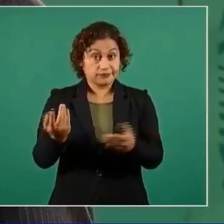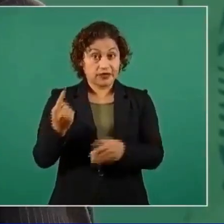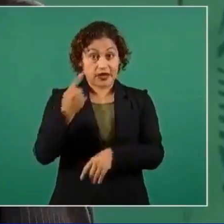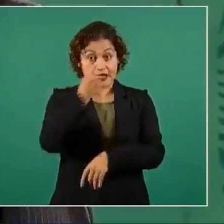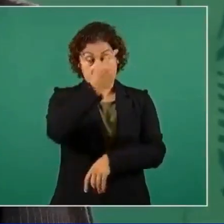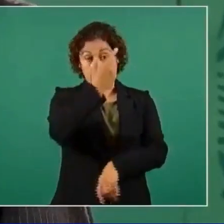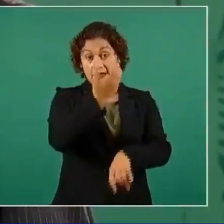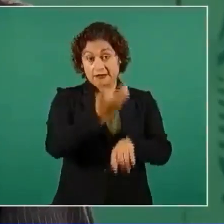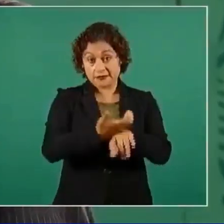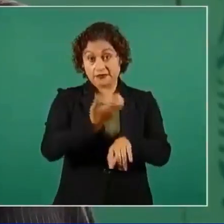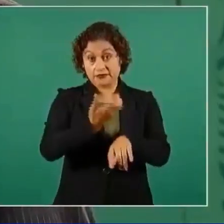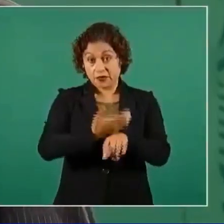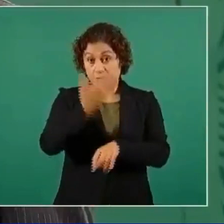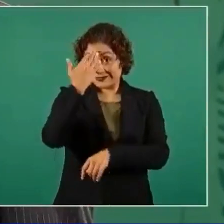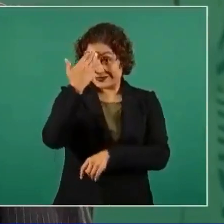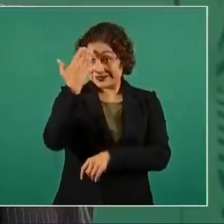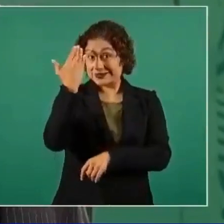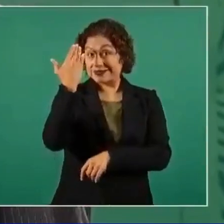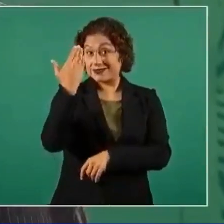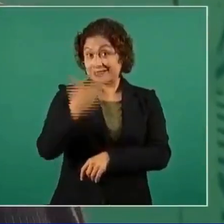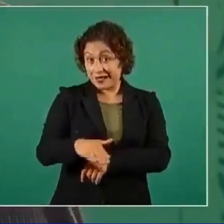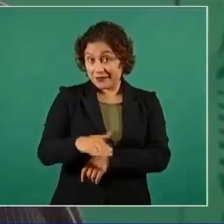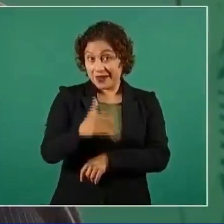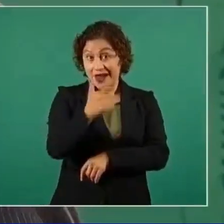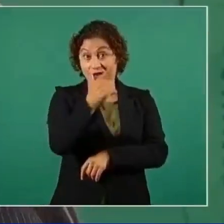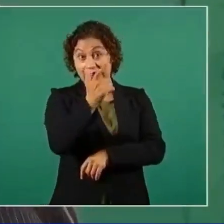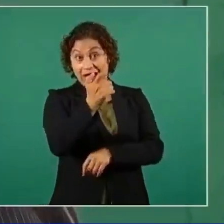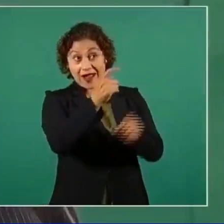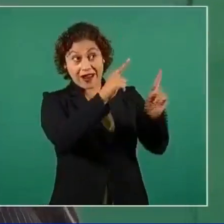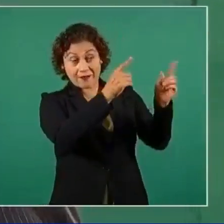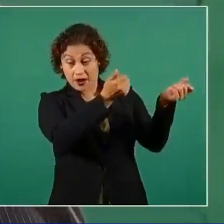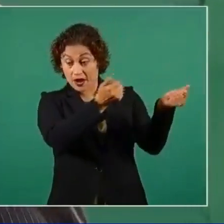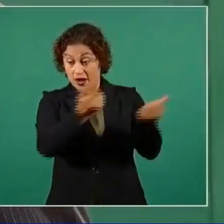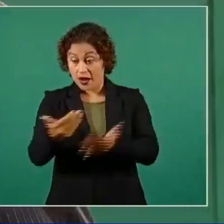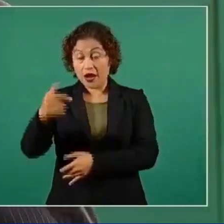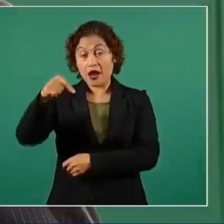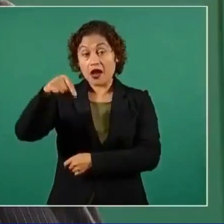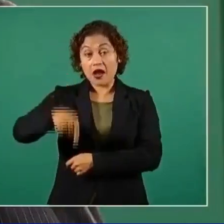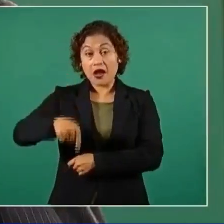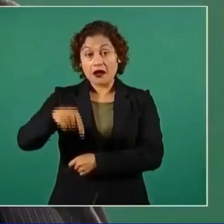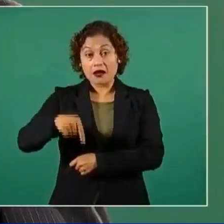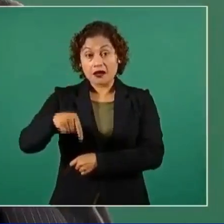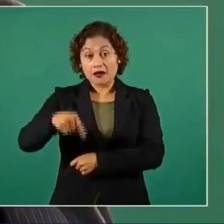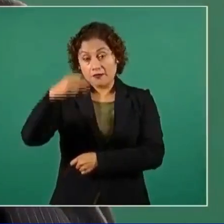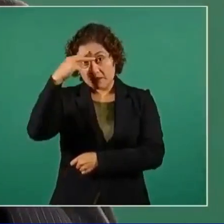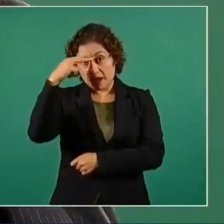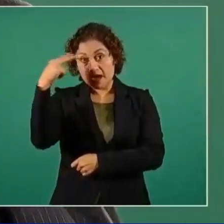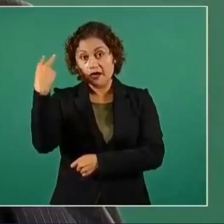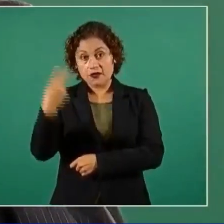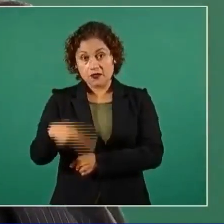Que es para nuestro país,